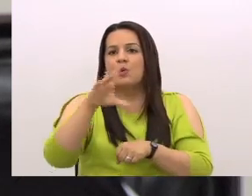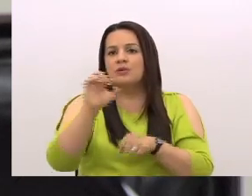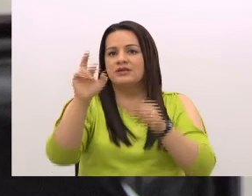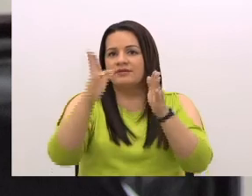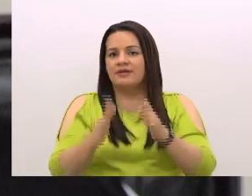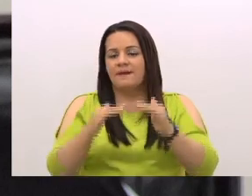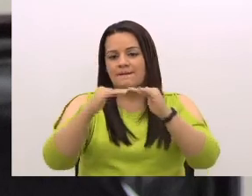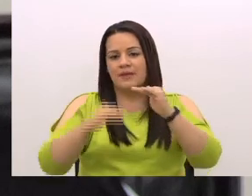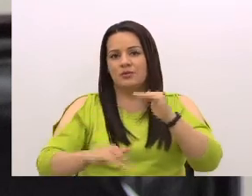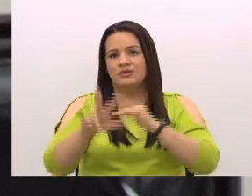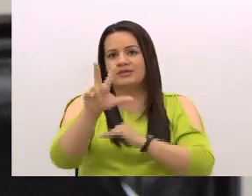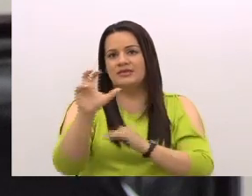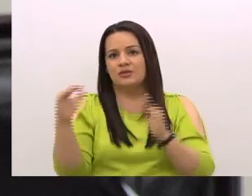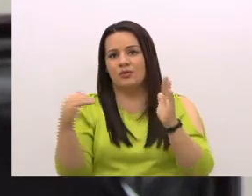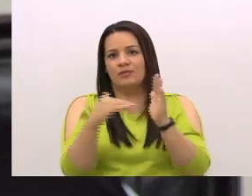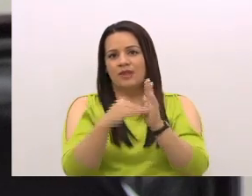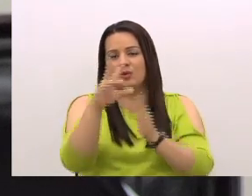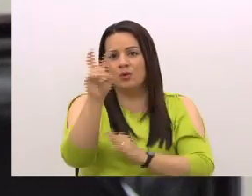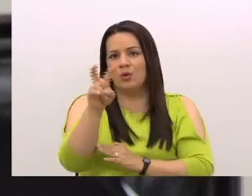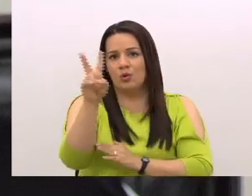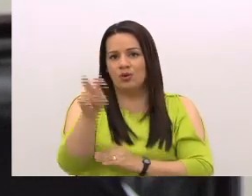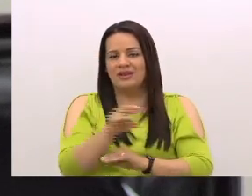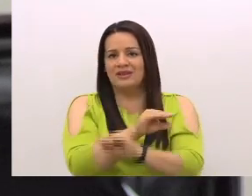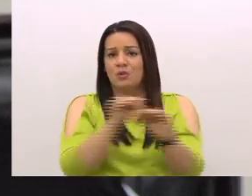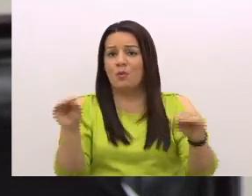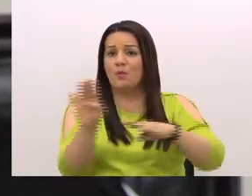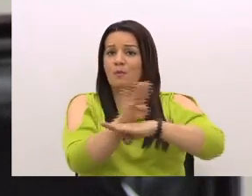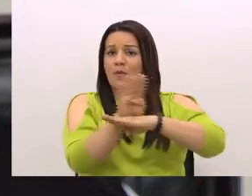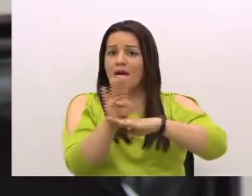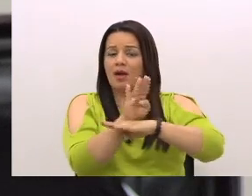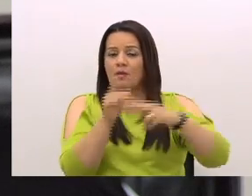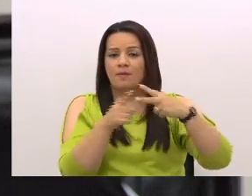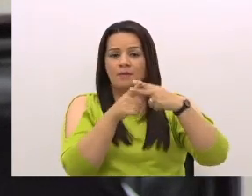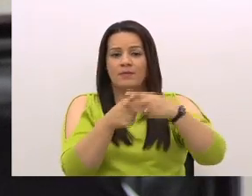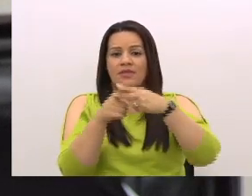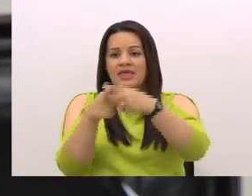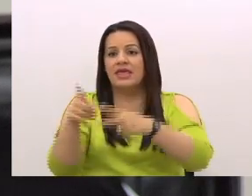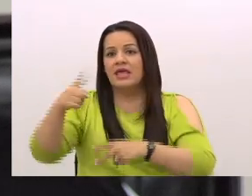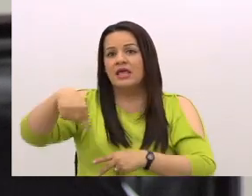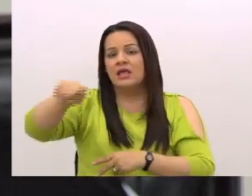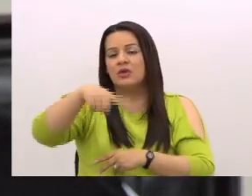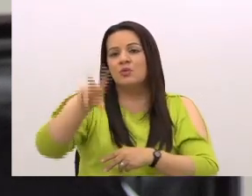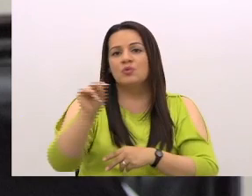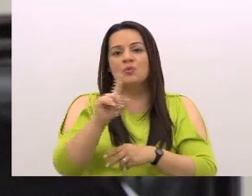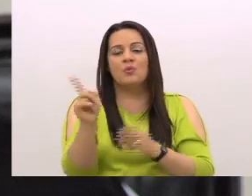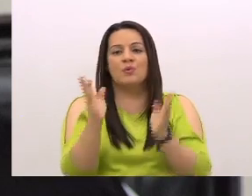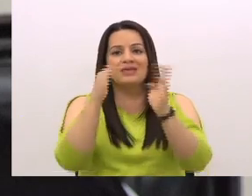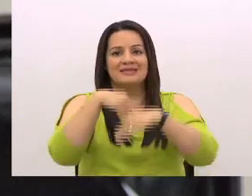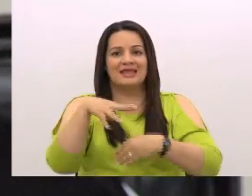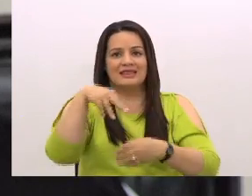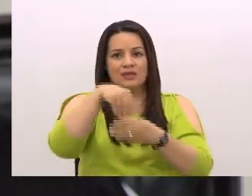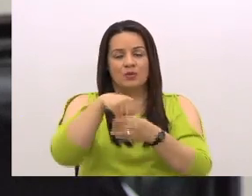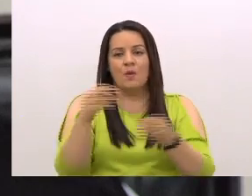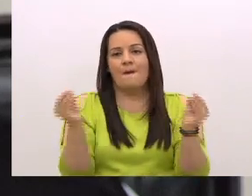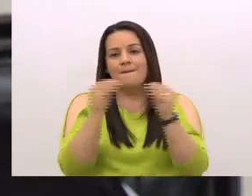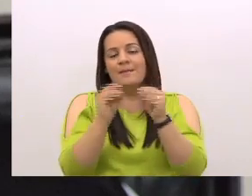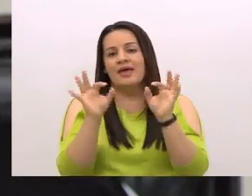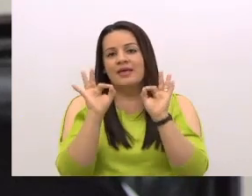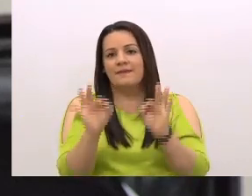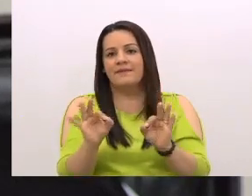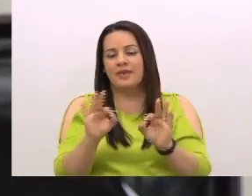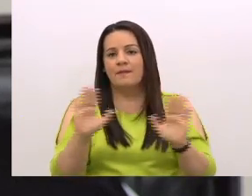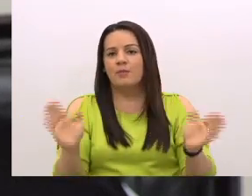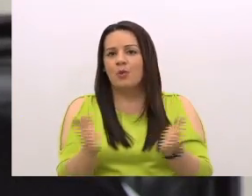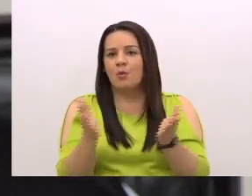momento ningún banco les está prestando dinero, así que ellos no están dentro de eso, más bien deberíamos promover un